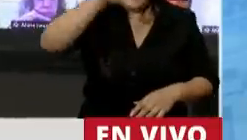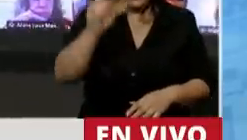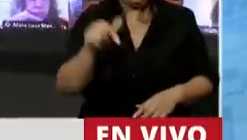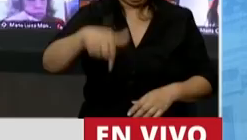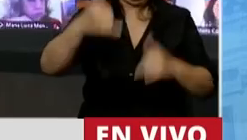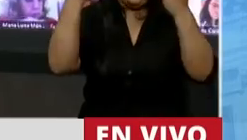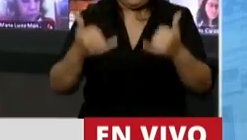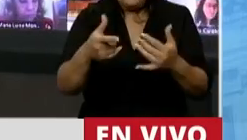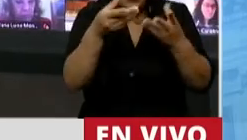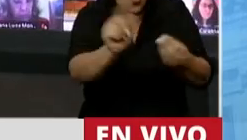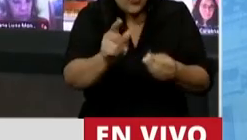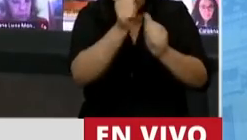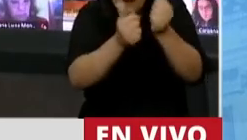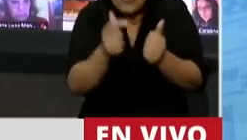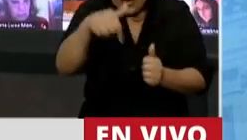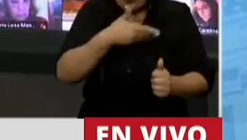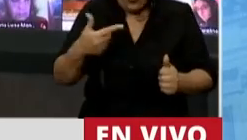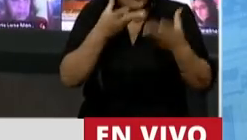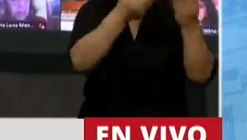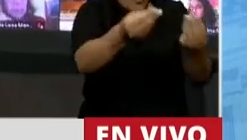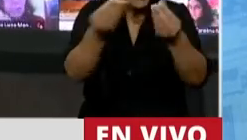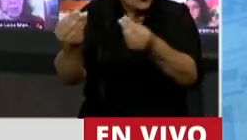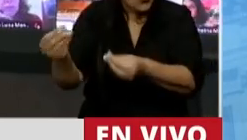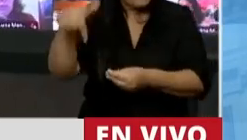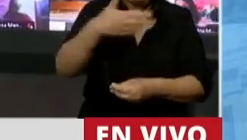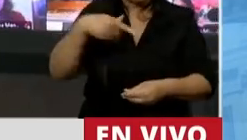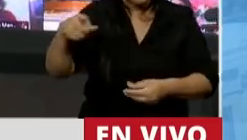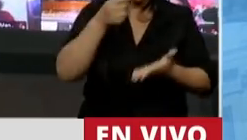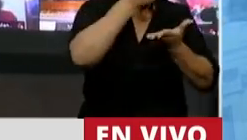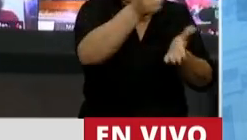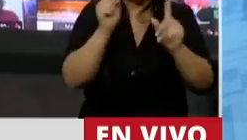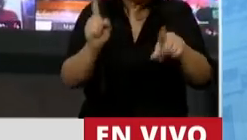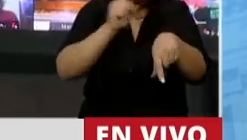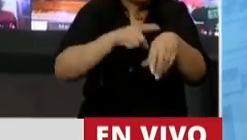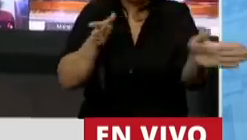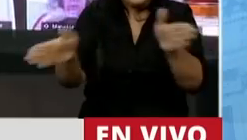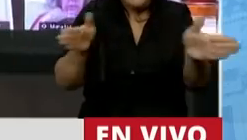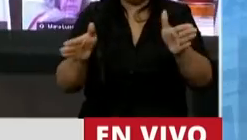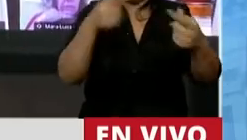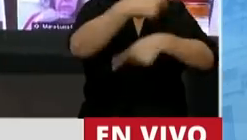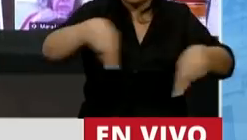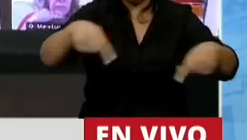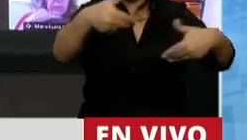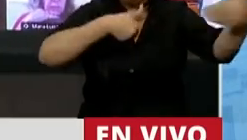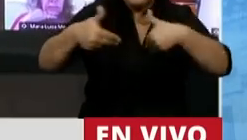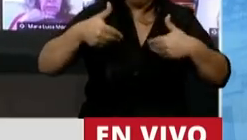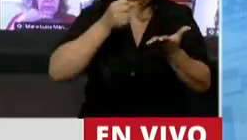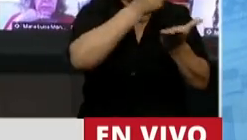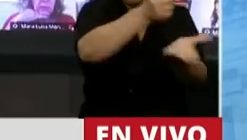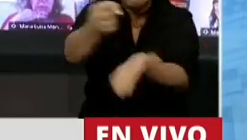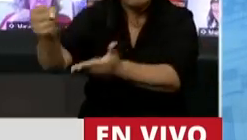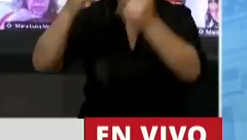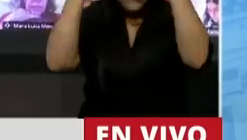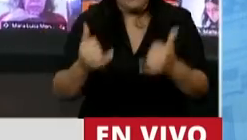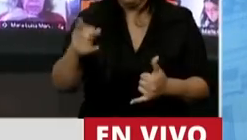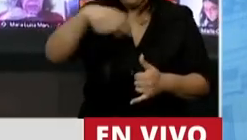es no ayudar a las empresas. Este gobierno subsidió simultáneamente la oferta y la demanda, Presidente. Ustedes no